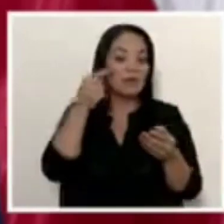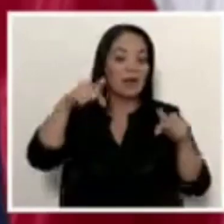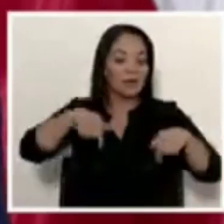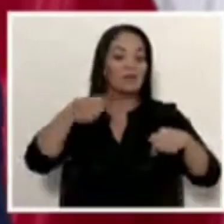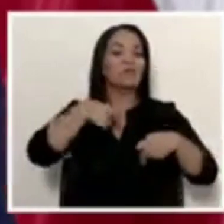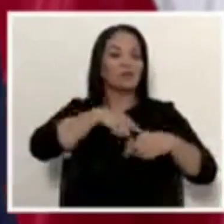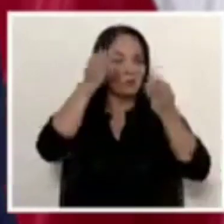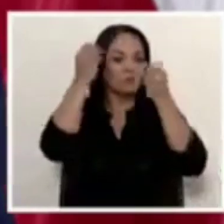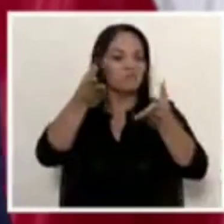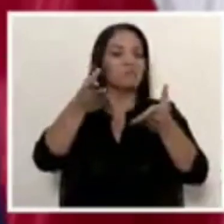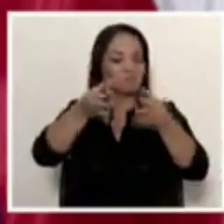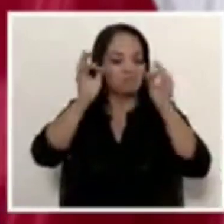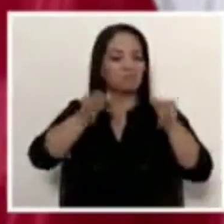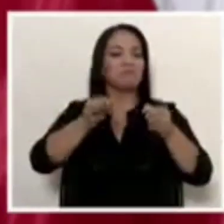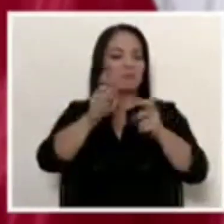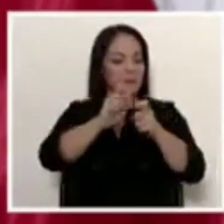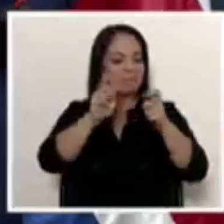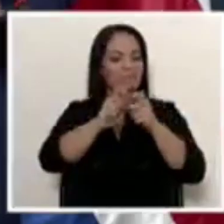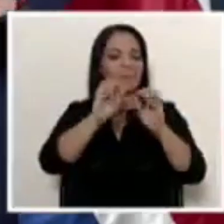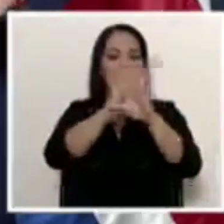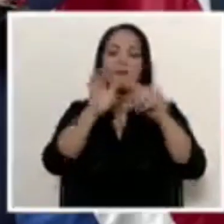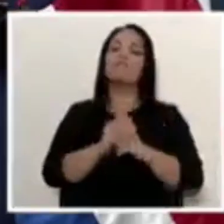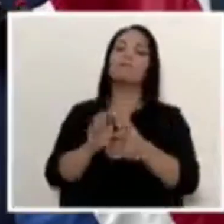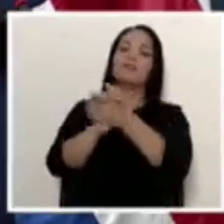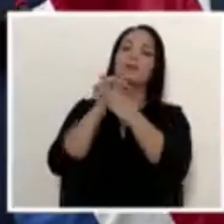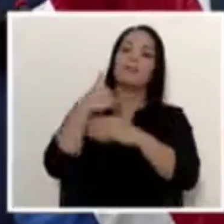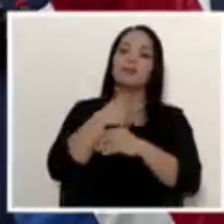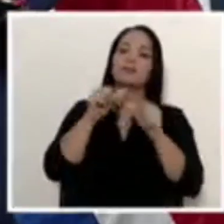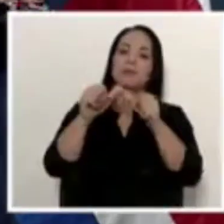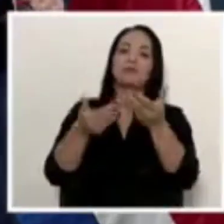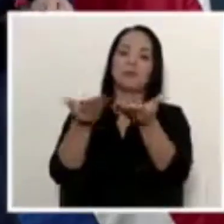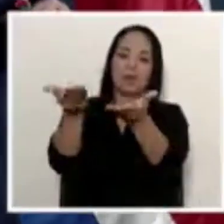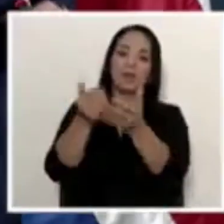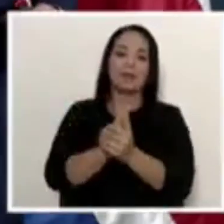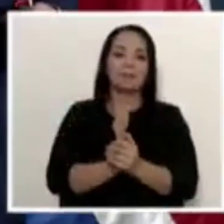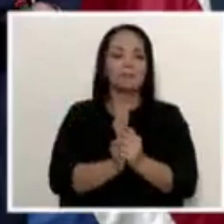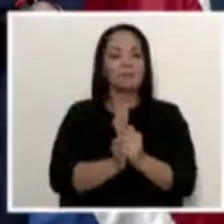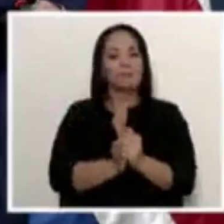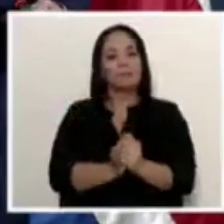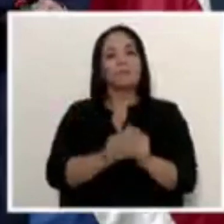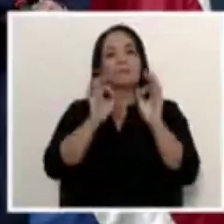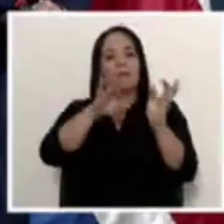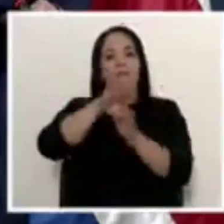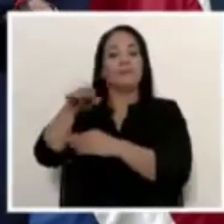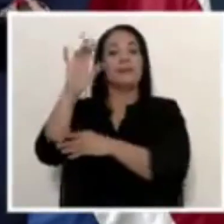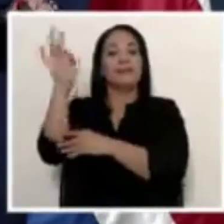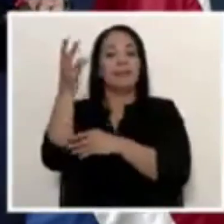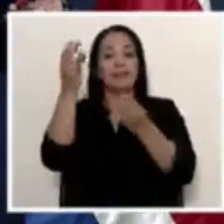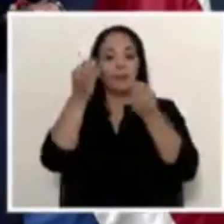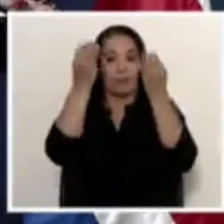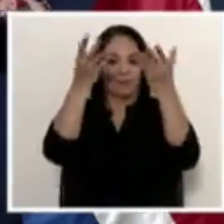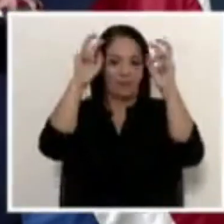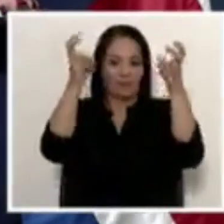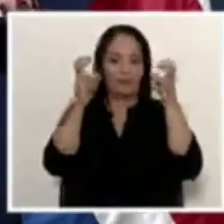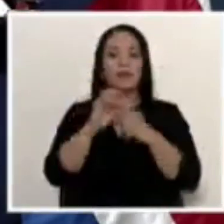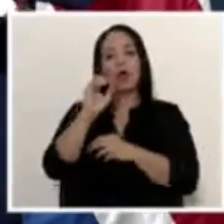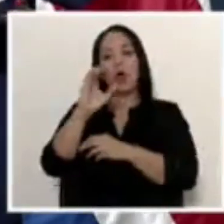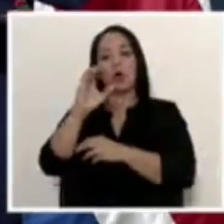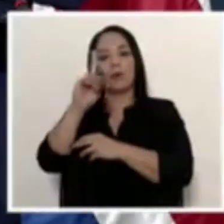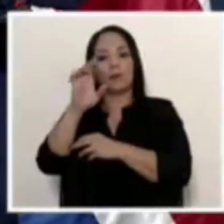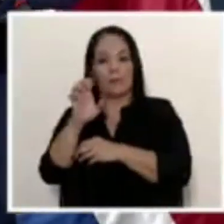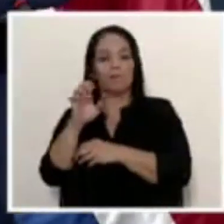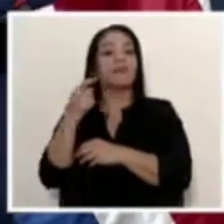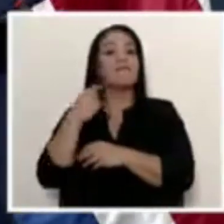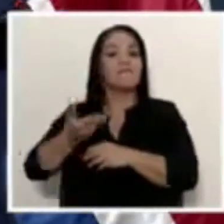y clara. Felicitaciones, ministro. Seguimos adelante. En el séptimo anuncio hablaremos sobre la OCDE y la inflación,